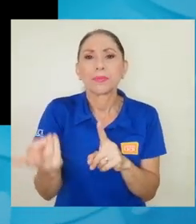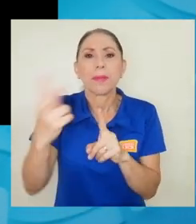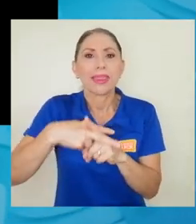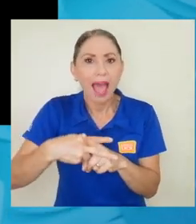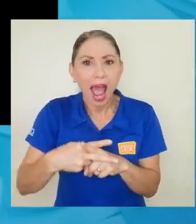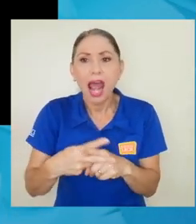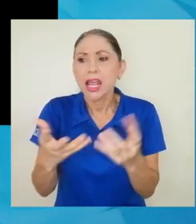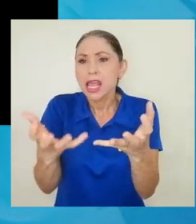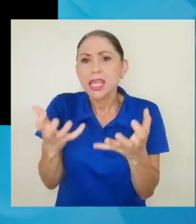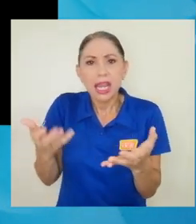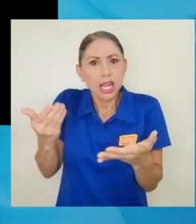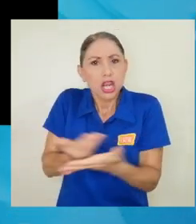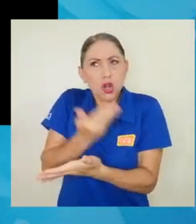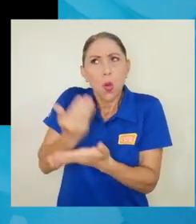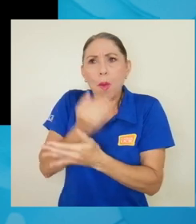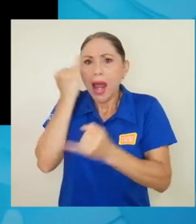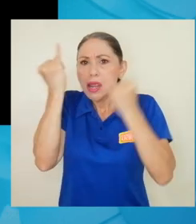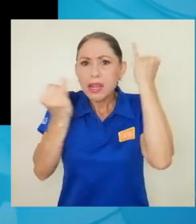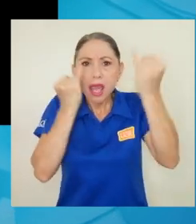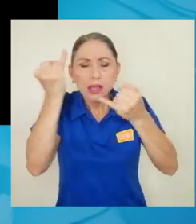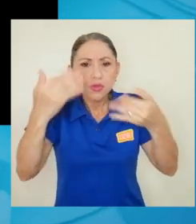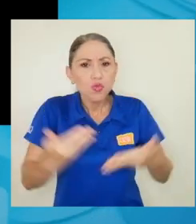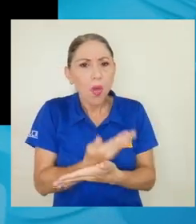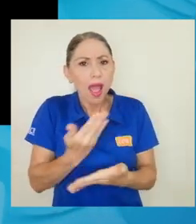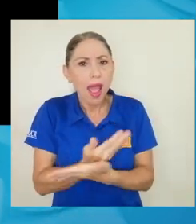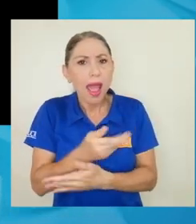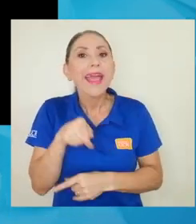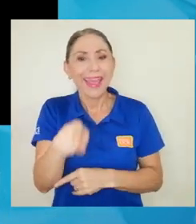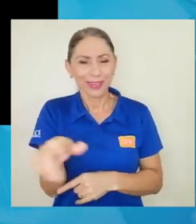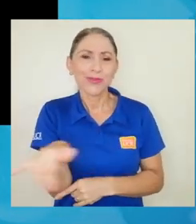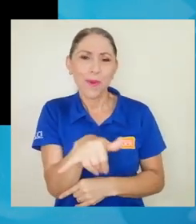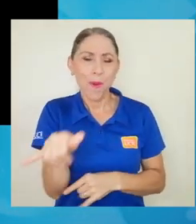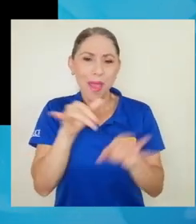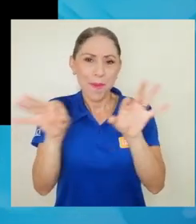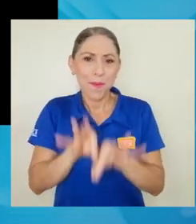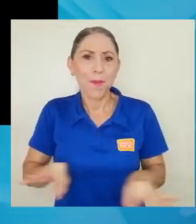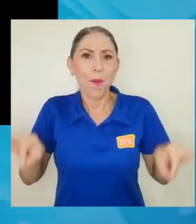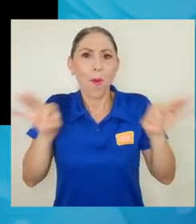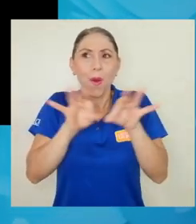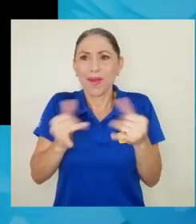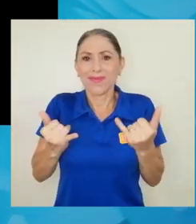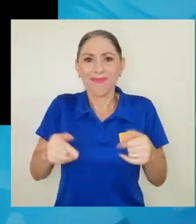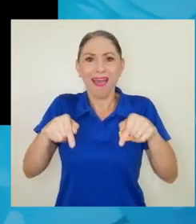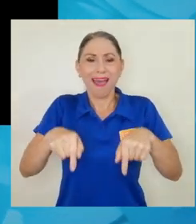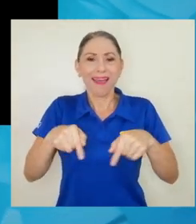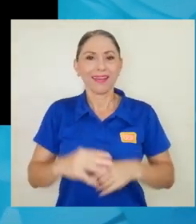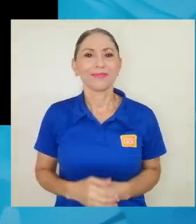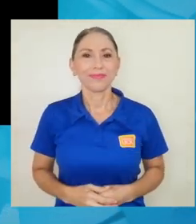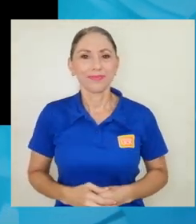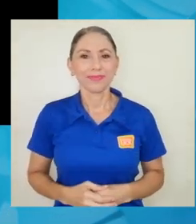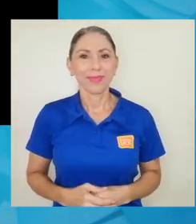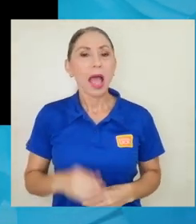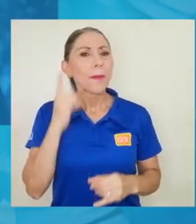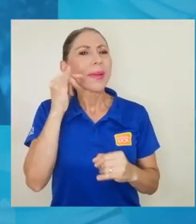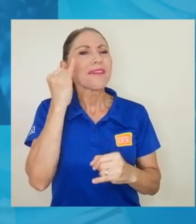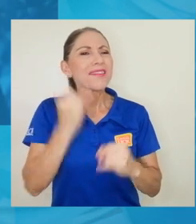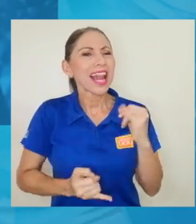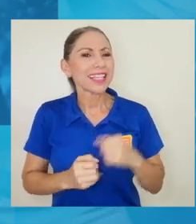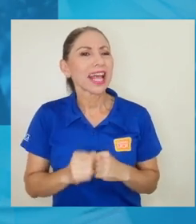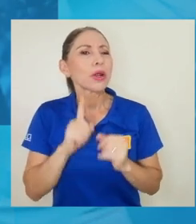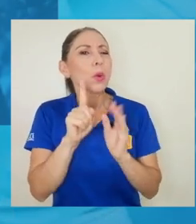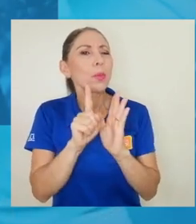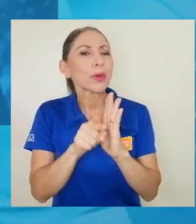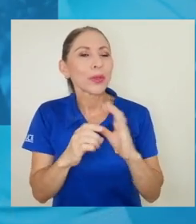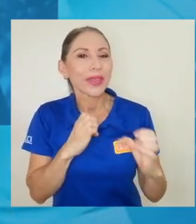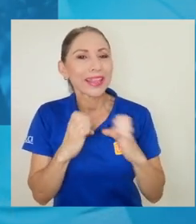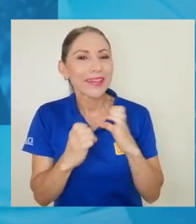implementar, innovar, generar nuevas ideas, y creo que eso también es importante en nuestra escuela. Para finalizar, en el